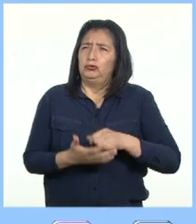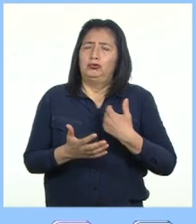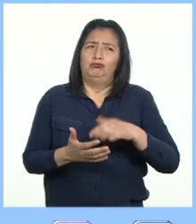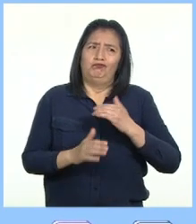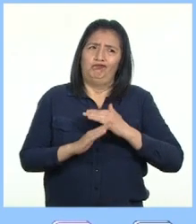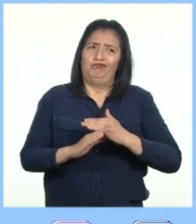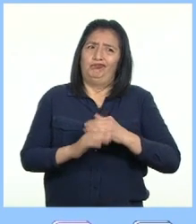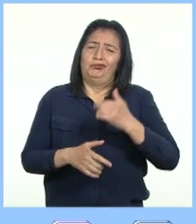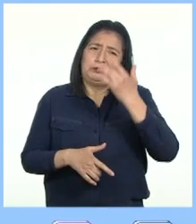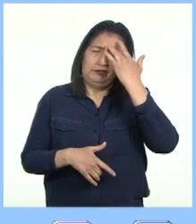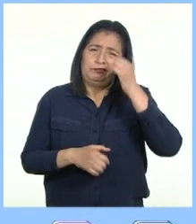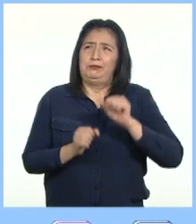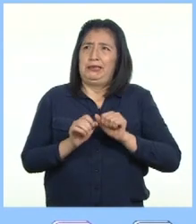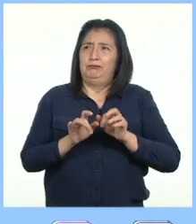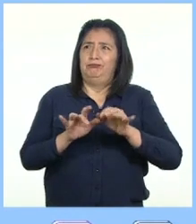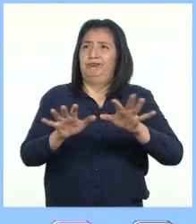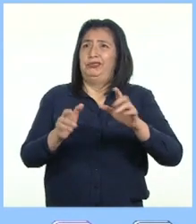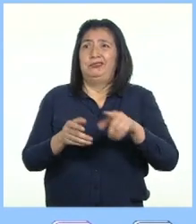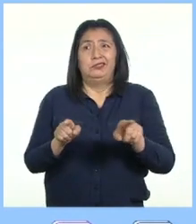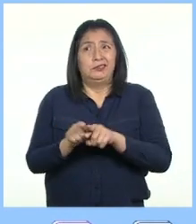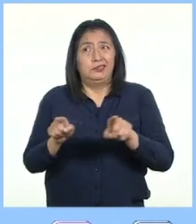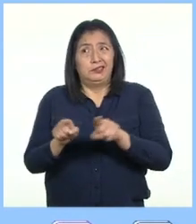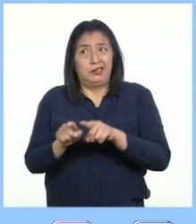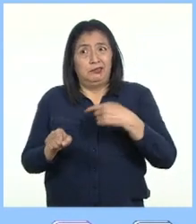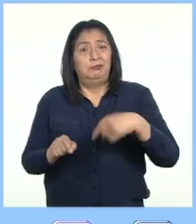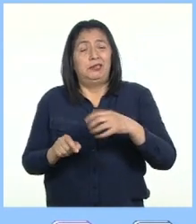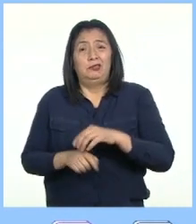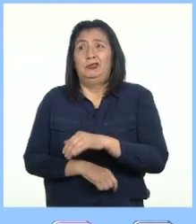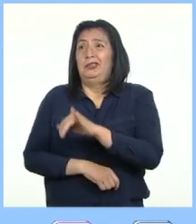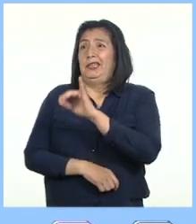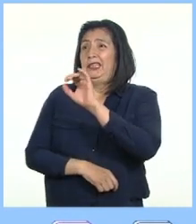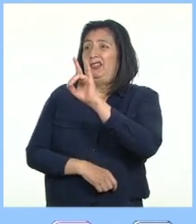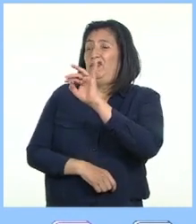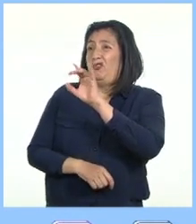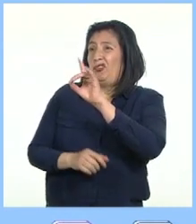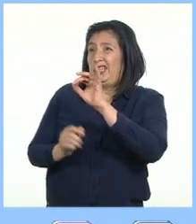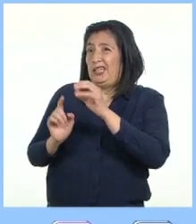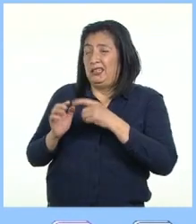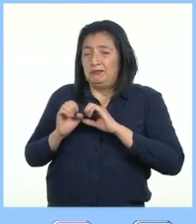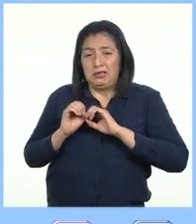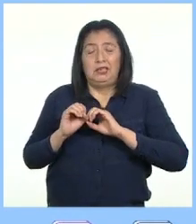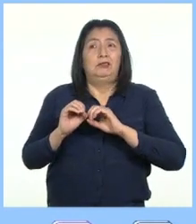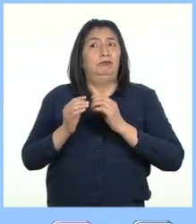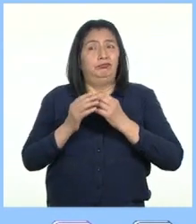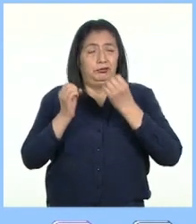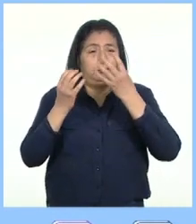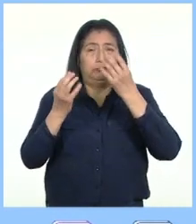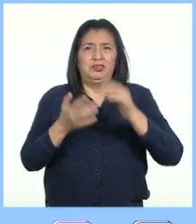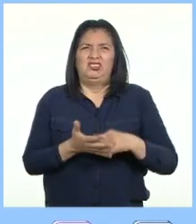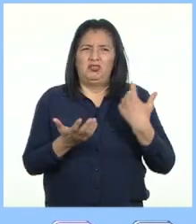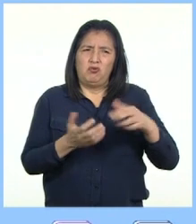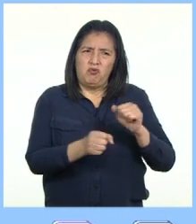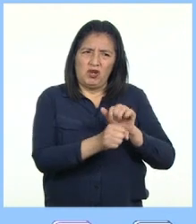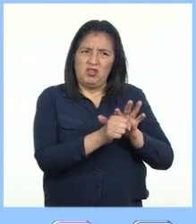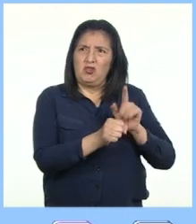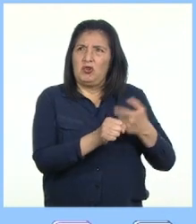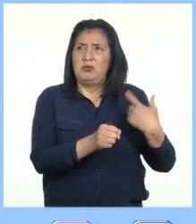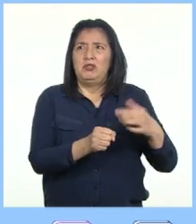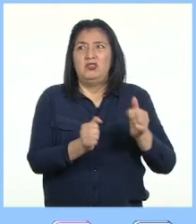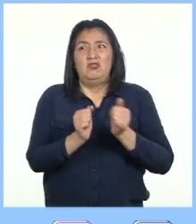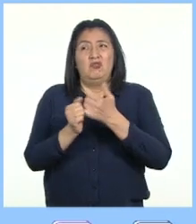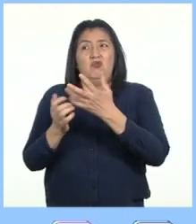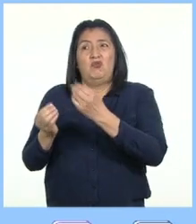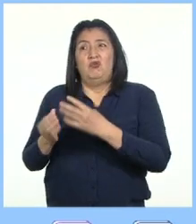contra una epidemia, estamos luchando contra una infodemia El brote de COVID-19 ha ido acompañado de una